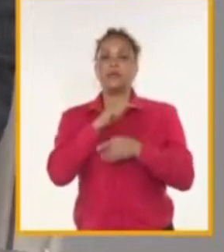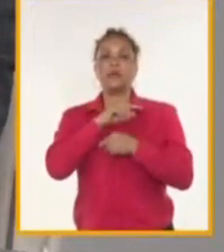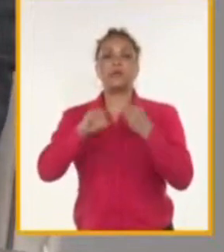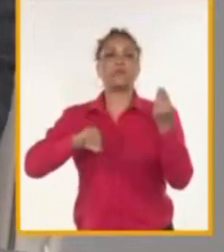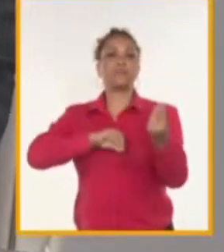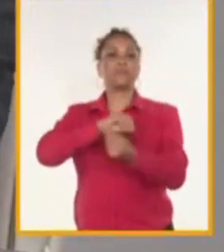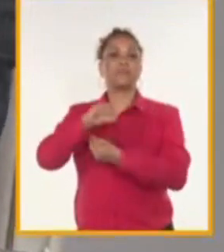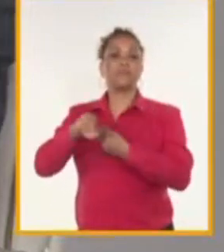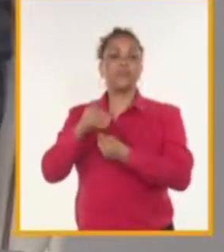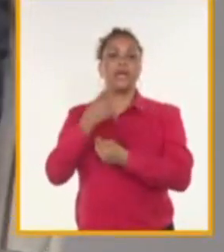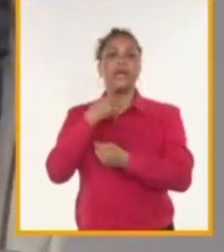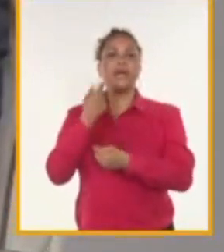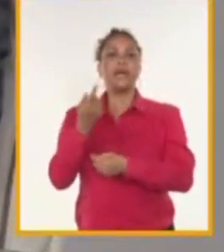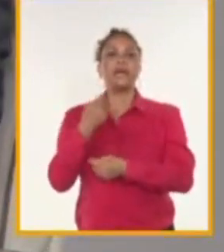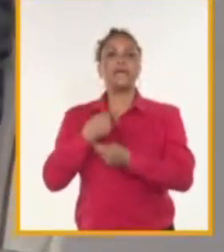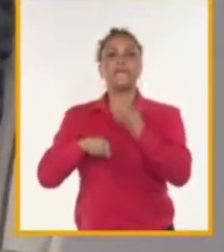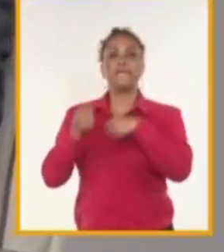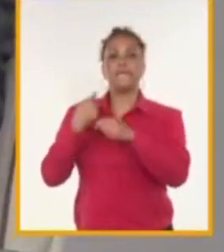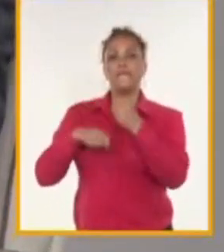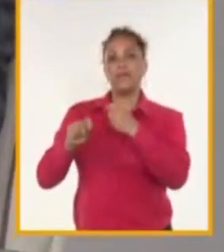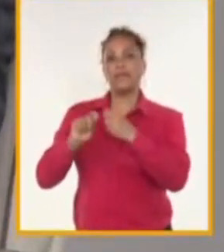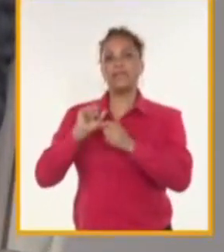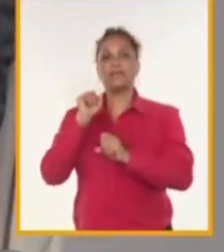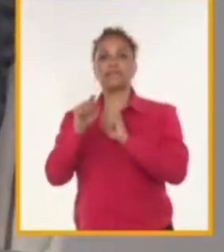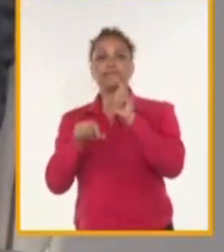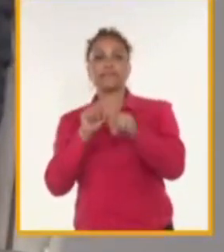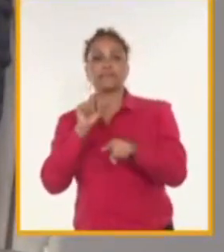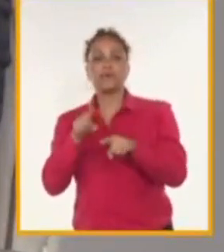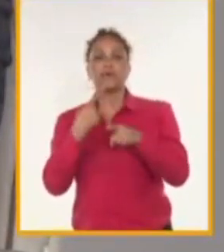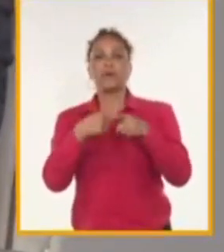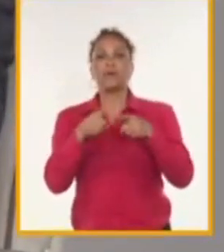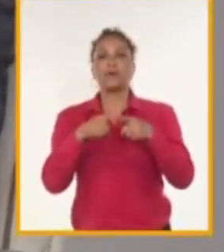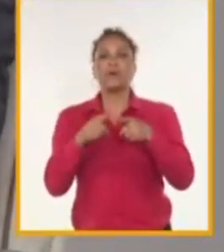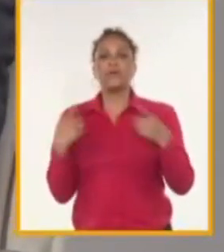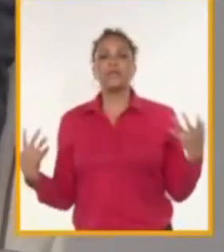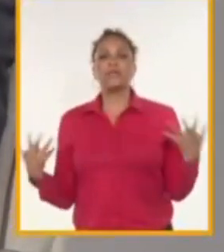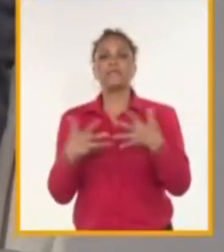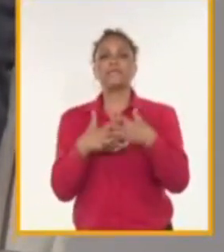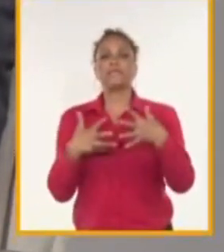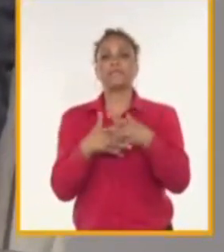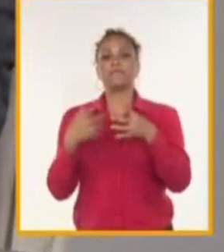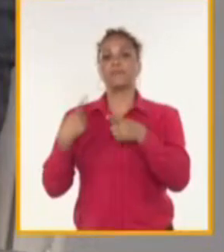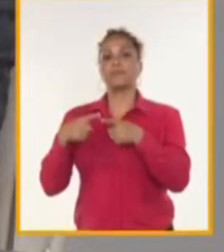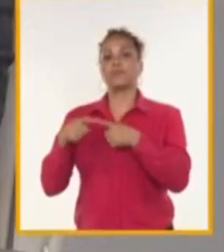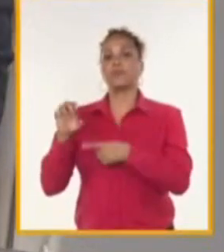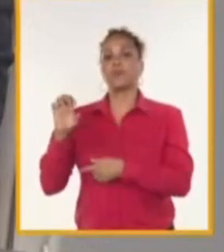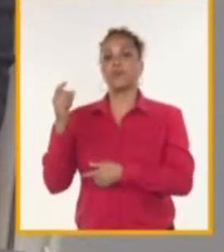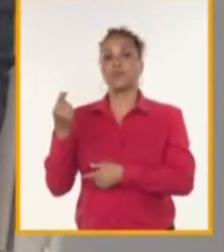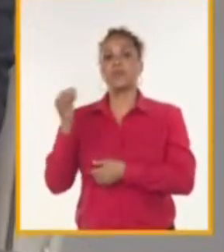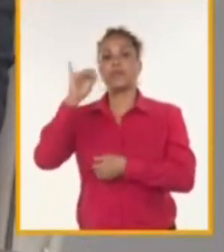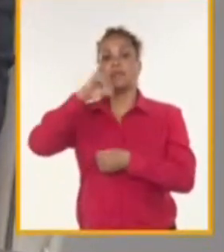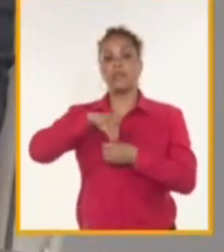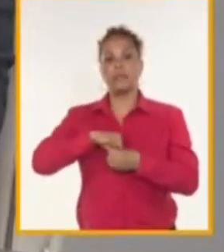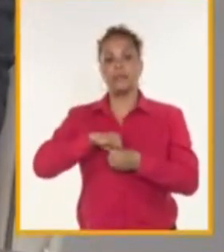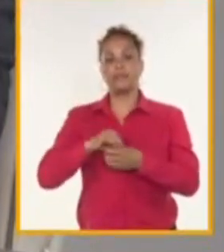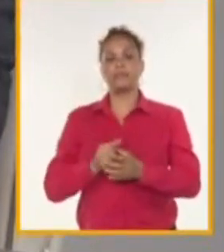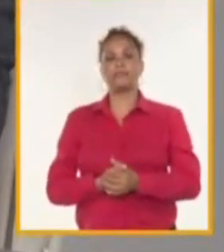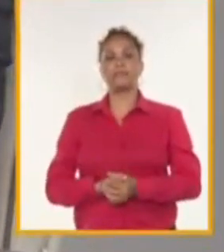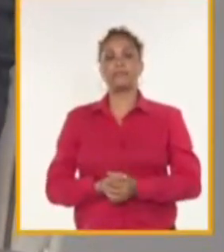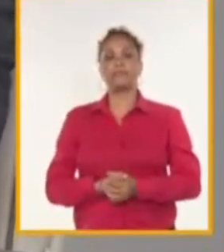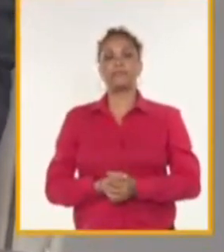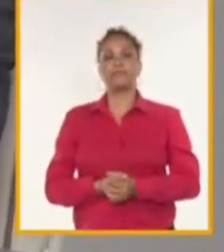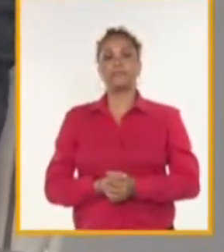importaciones, generar nuevas exportaciones y articularse con el resto de la economía interna. Sobre esa base,